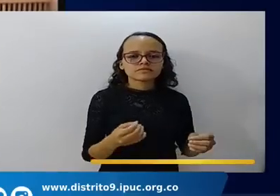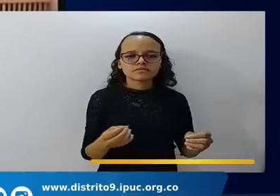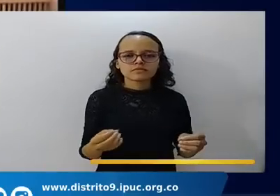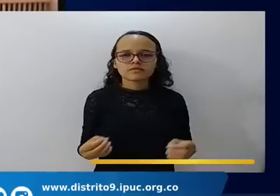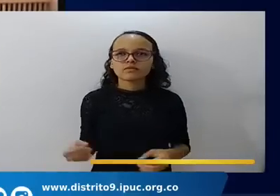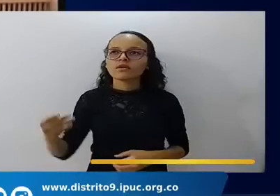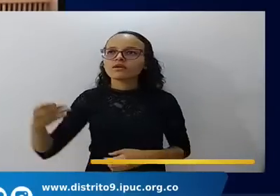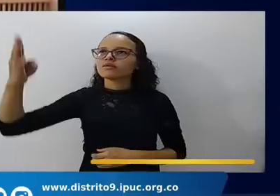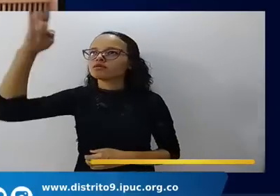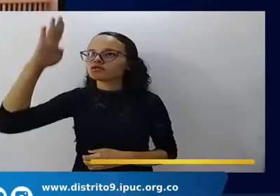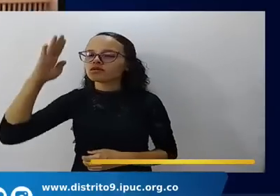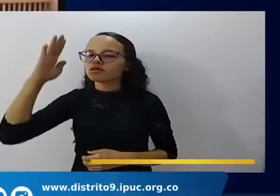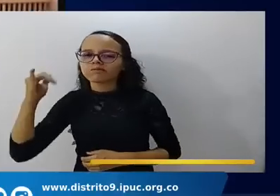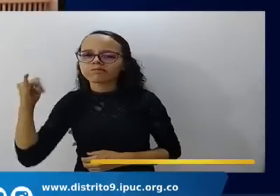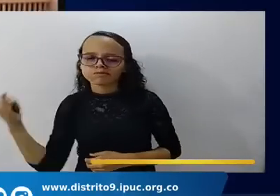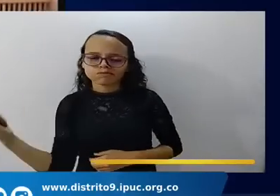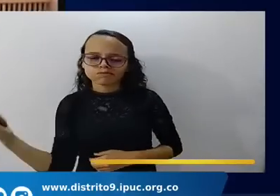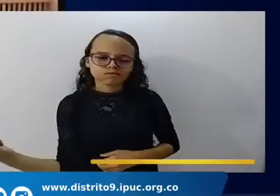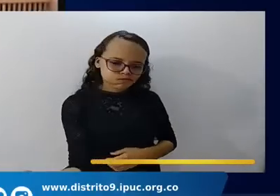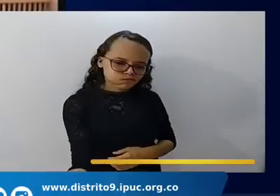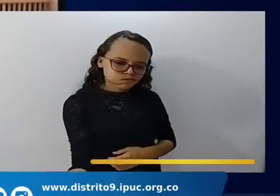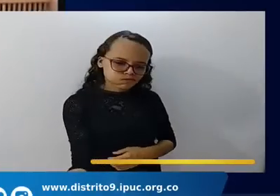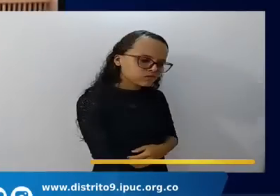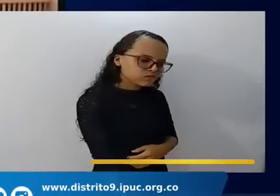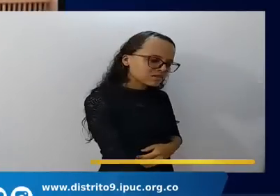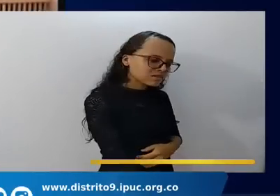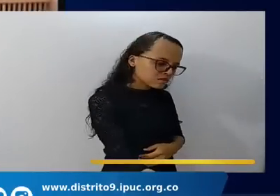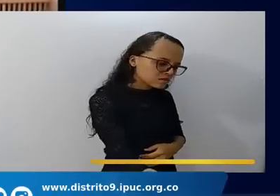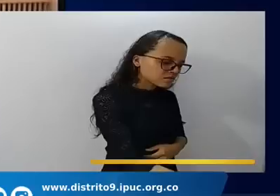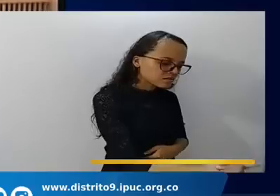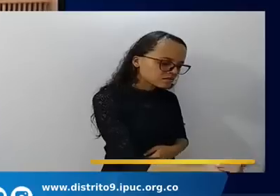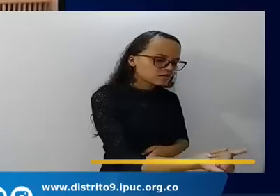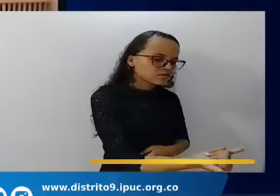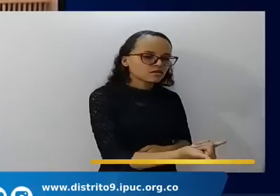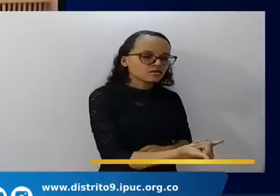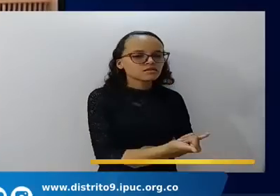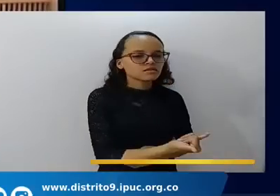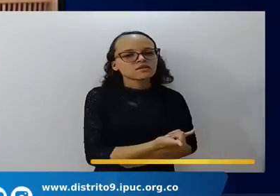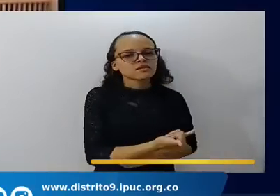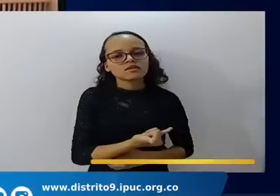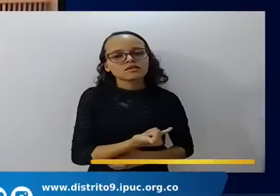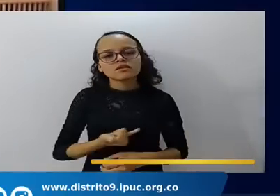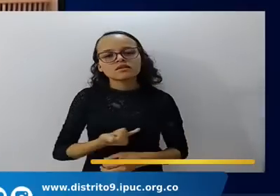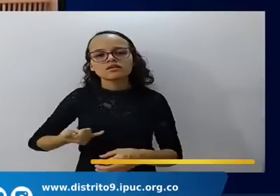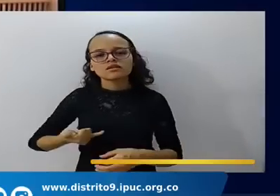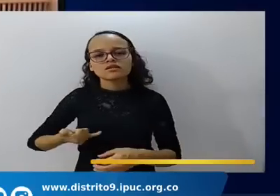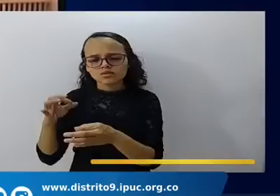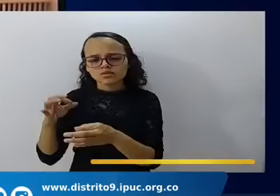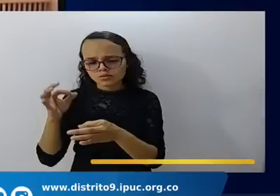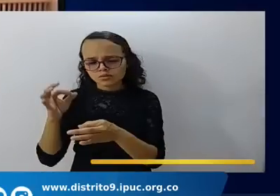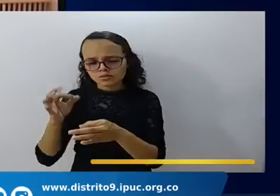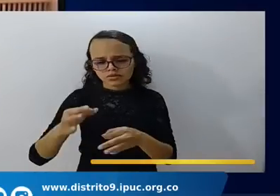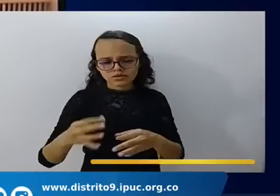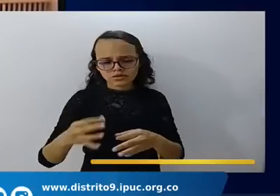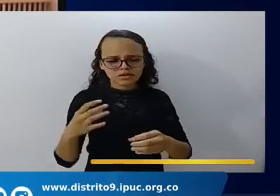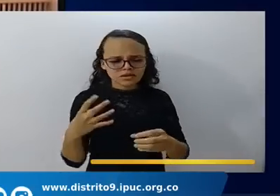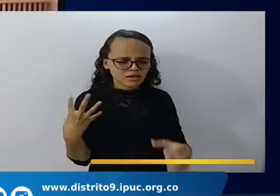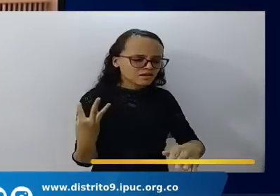aleluya aleluya que estás entre tu